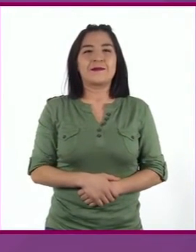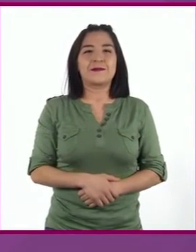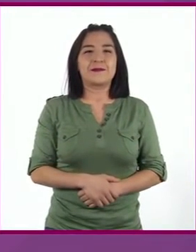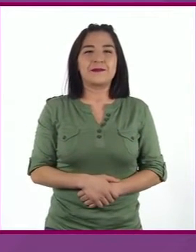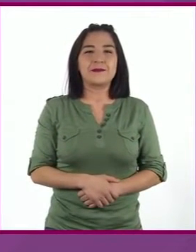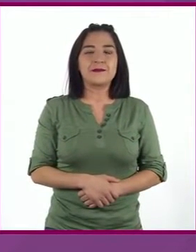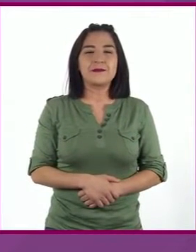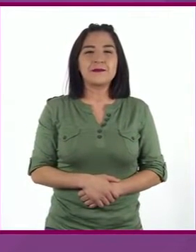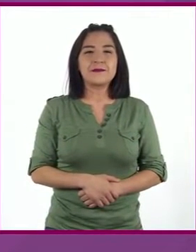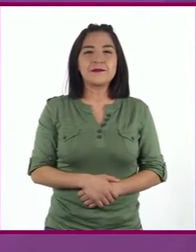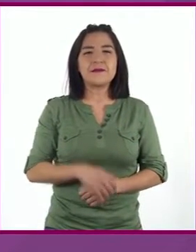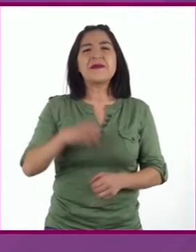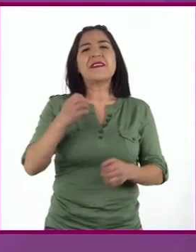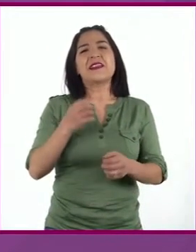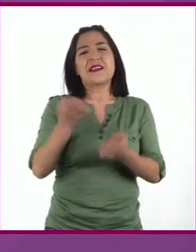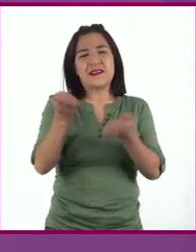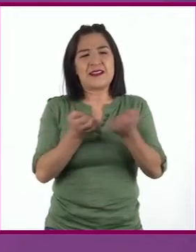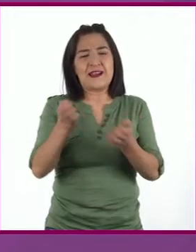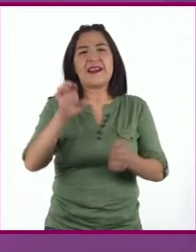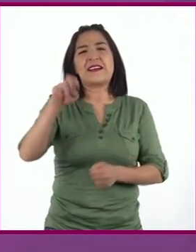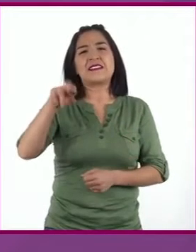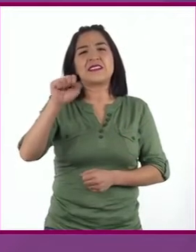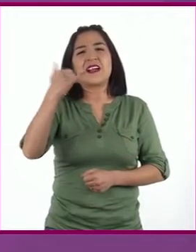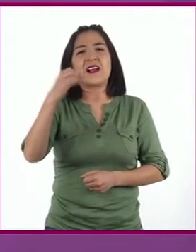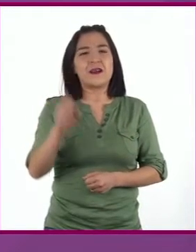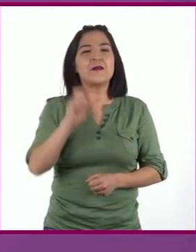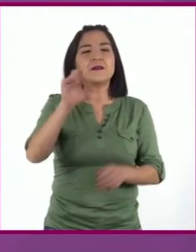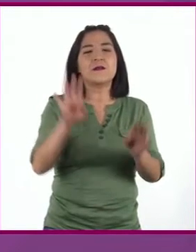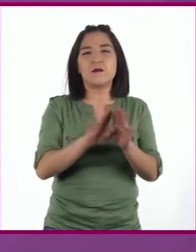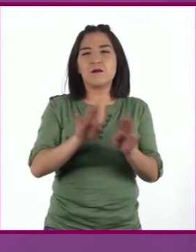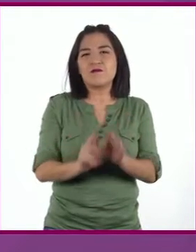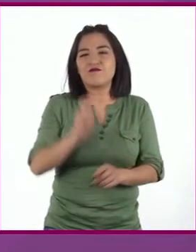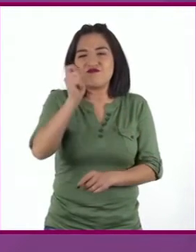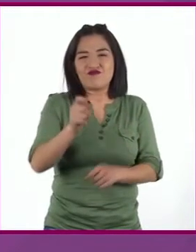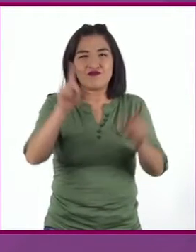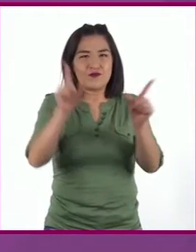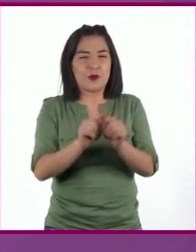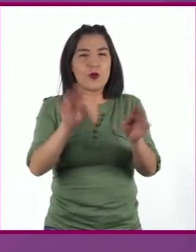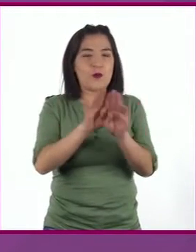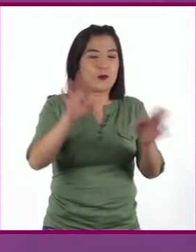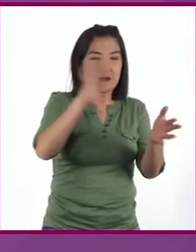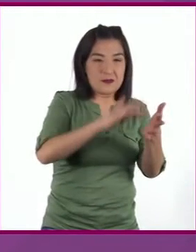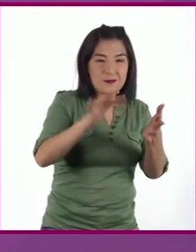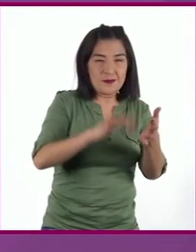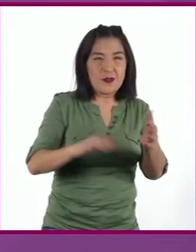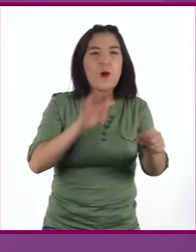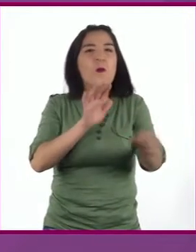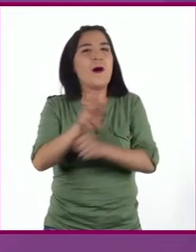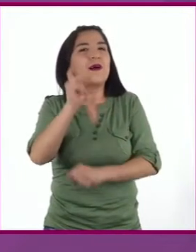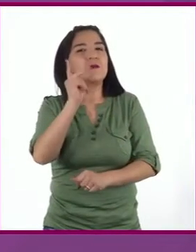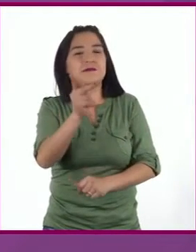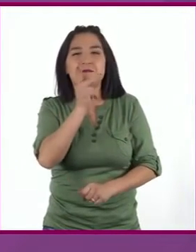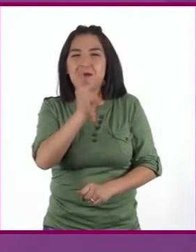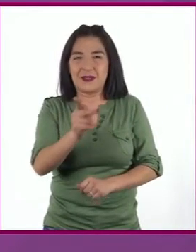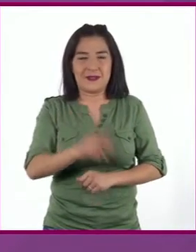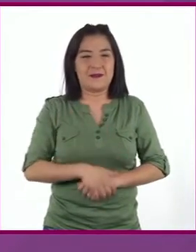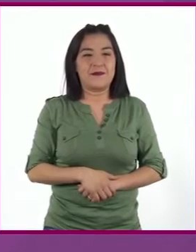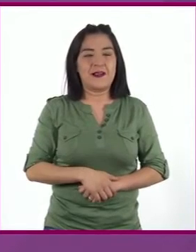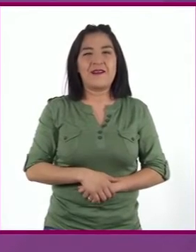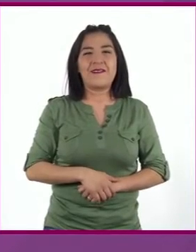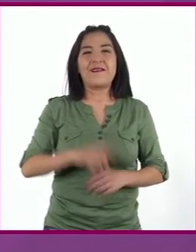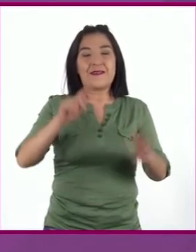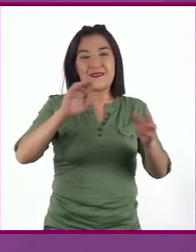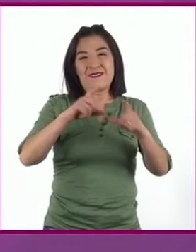El ensayo Define desde el punto de vista literario y explica los términos La ficha